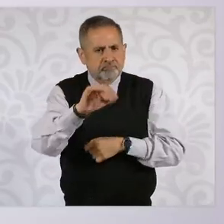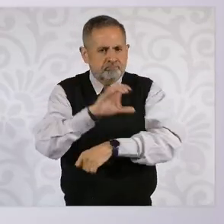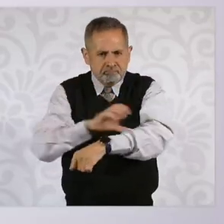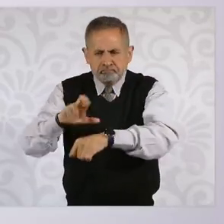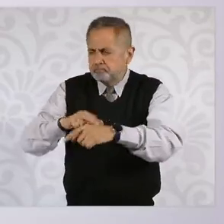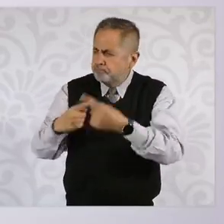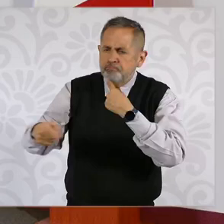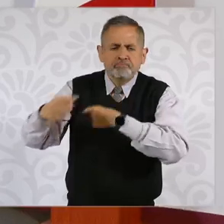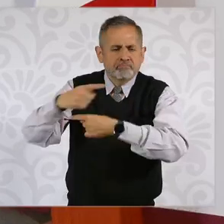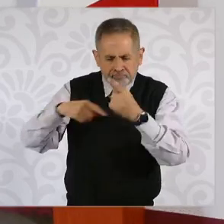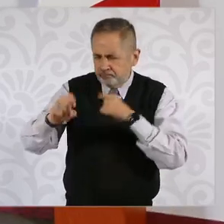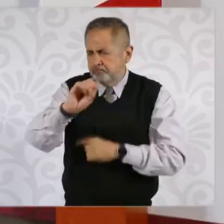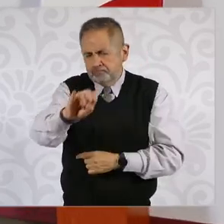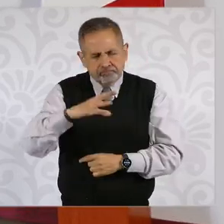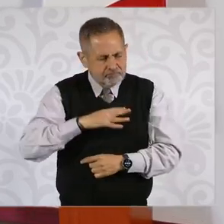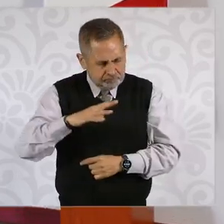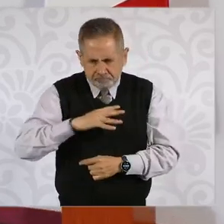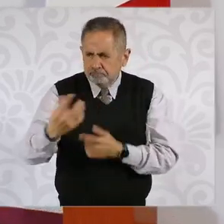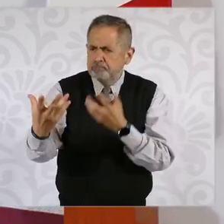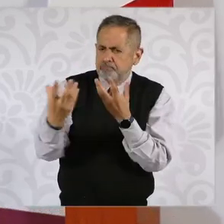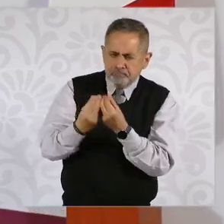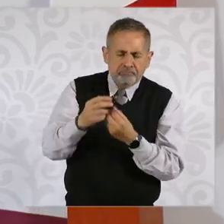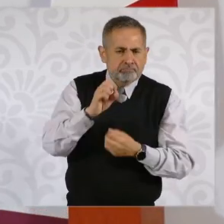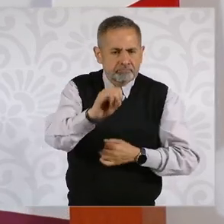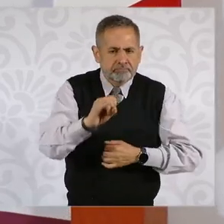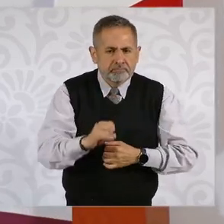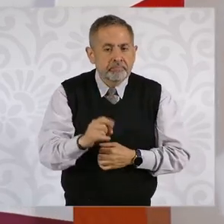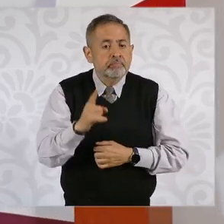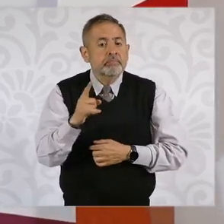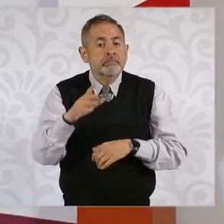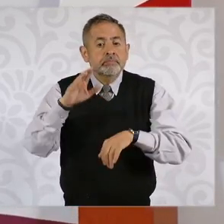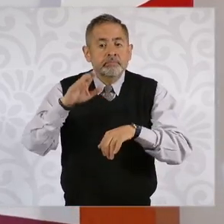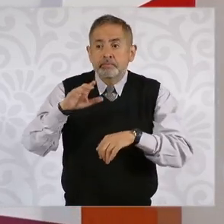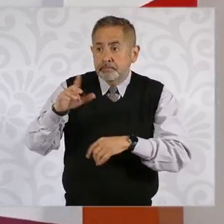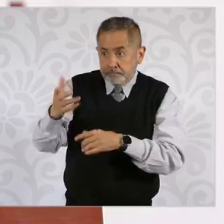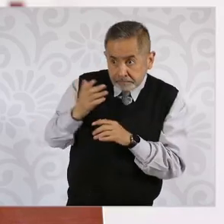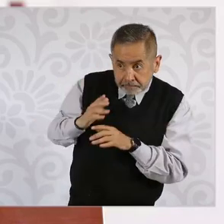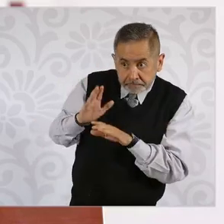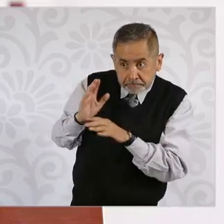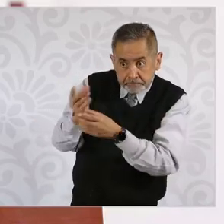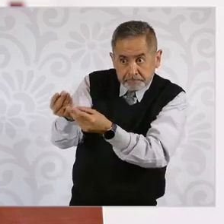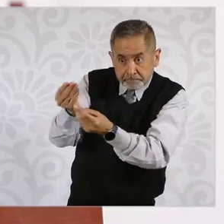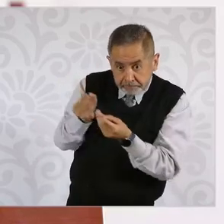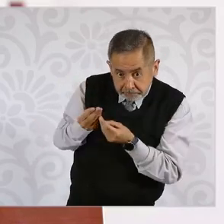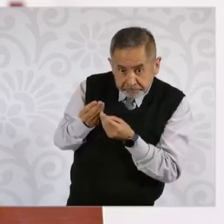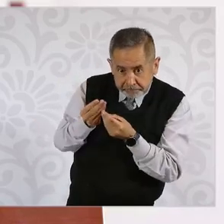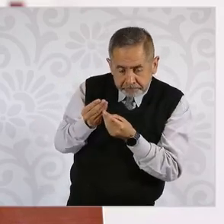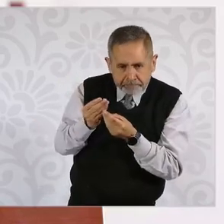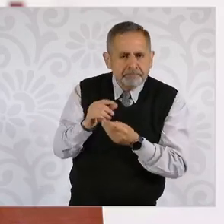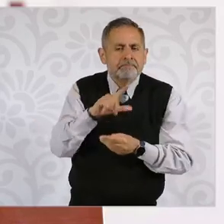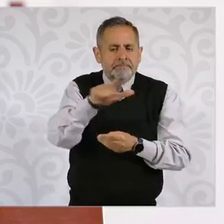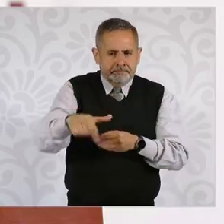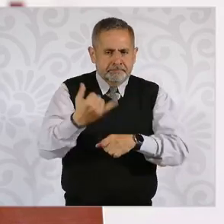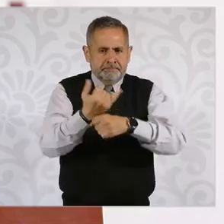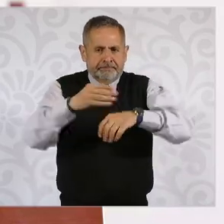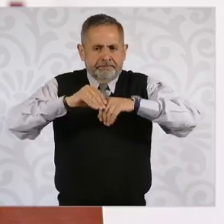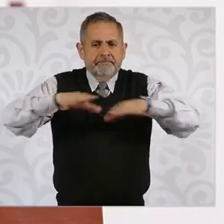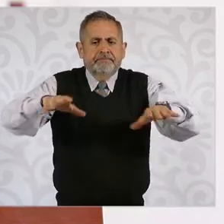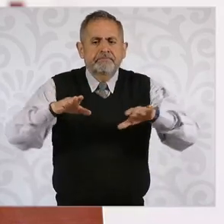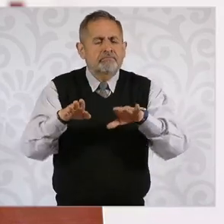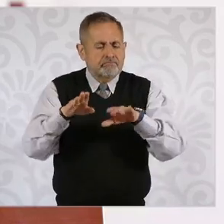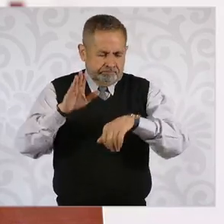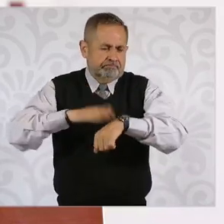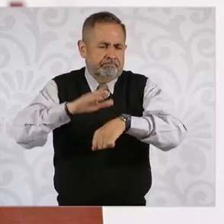y damos más información en cuanto tengamos más información sobre